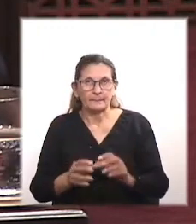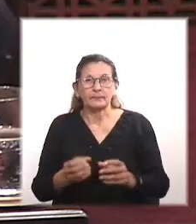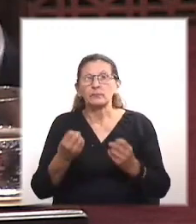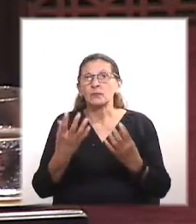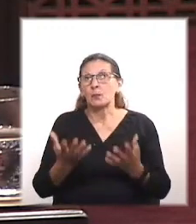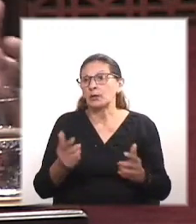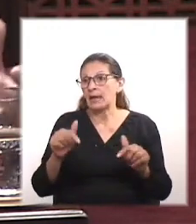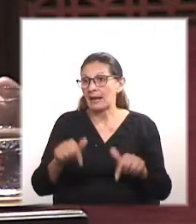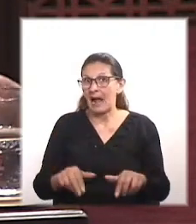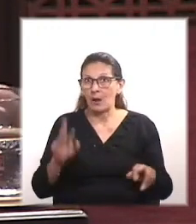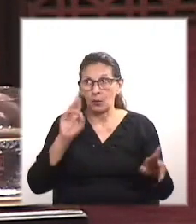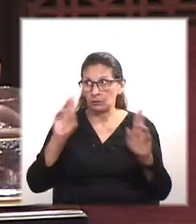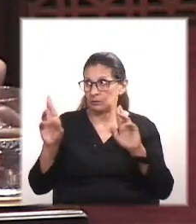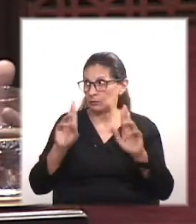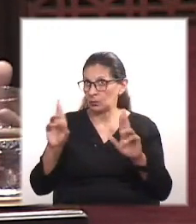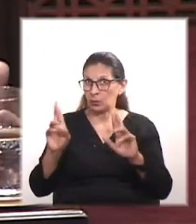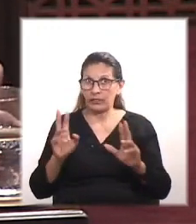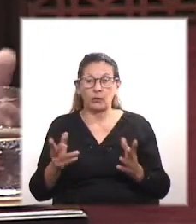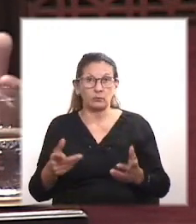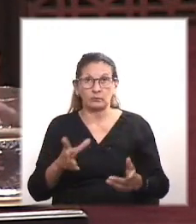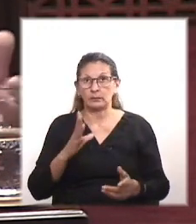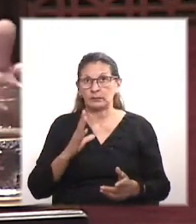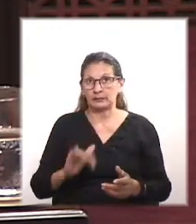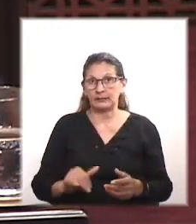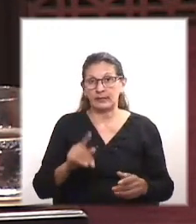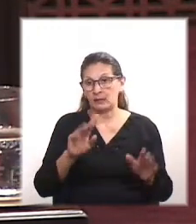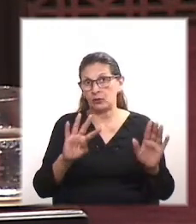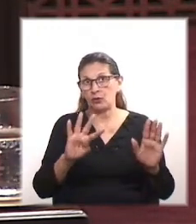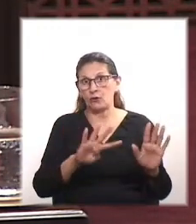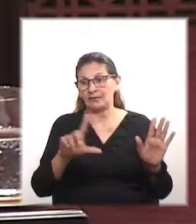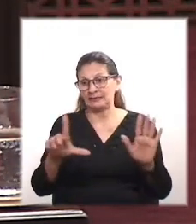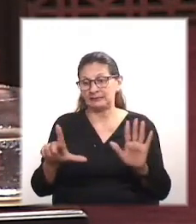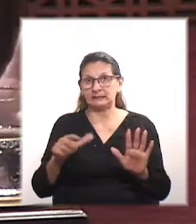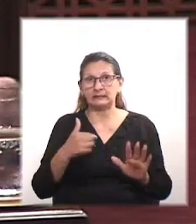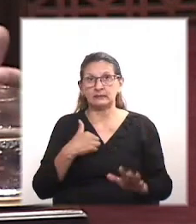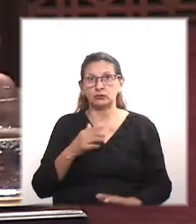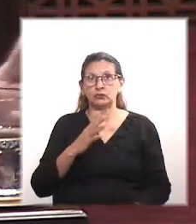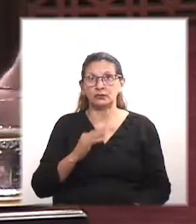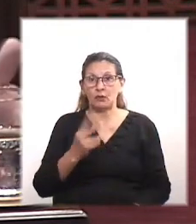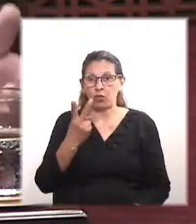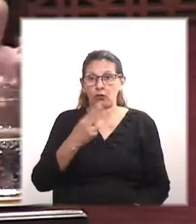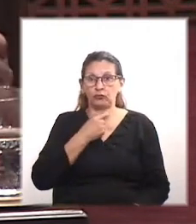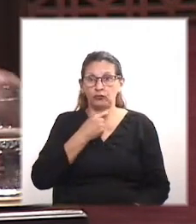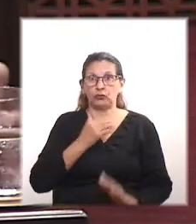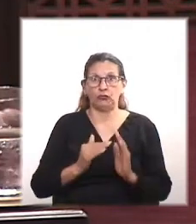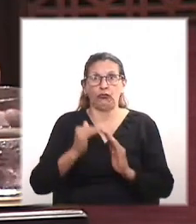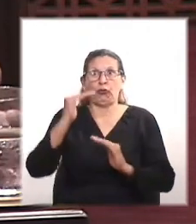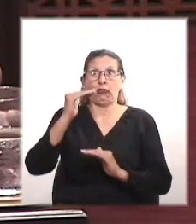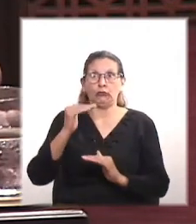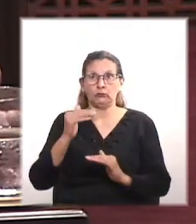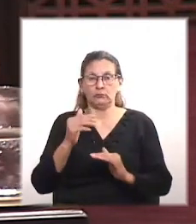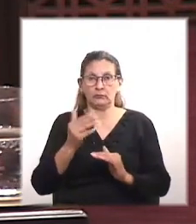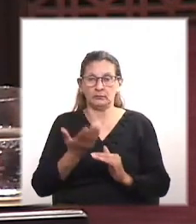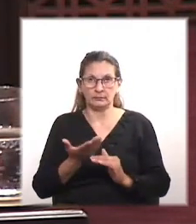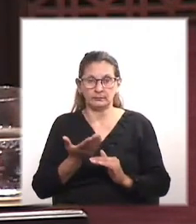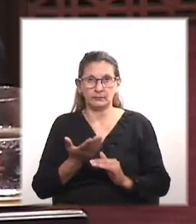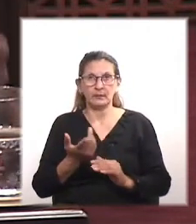Porque acá con el eco y el sonido, como digo, tenemos pico ahora de 97. Yo hice un pico de 2 decibeles más, 97 decibeles.